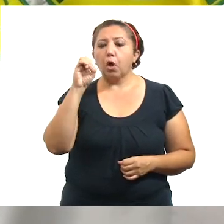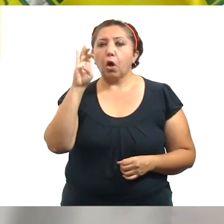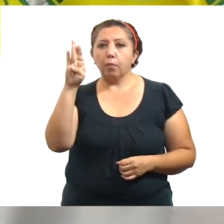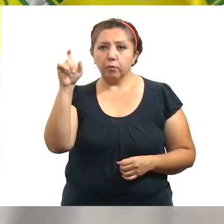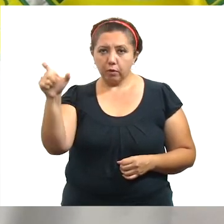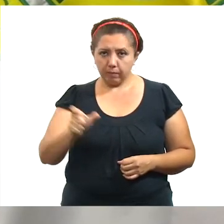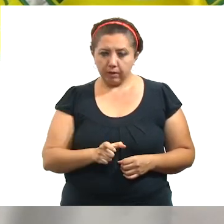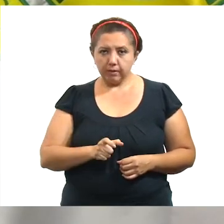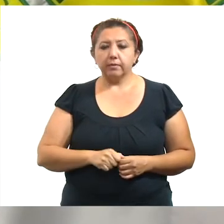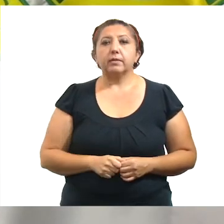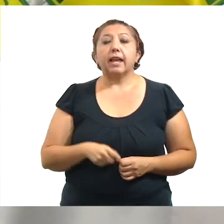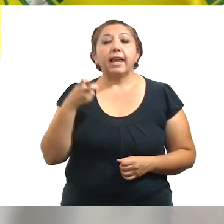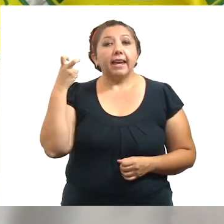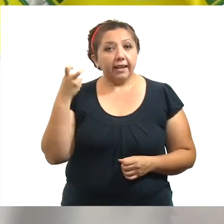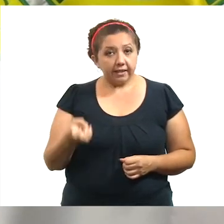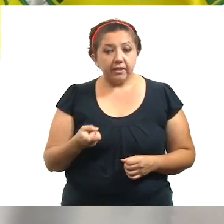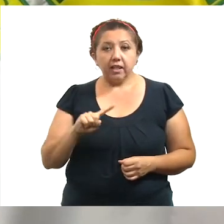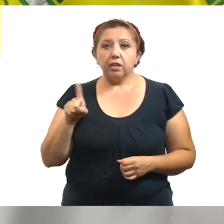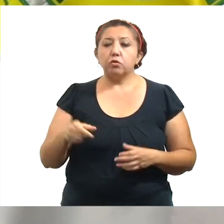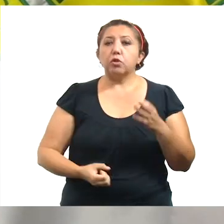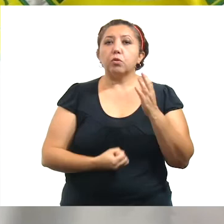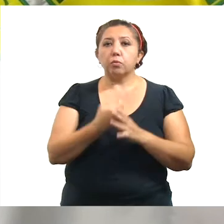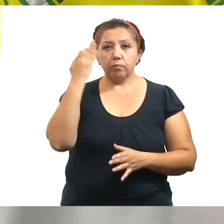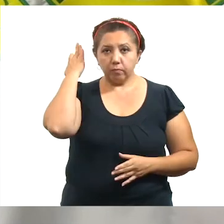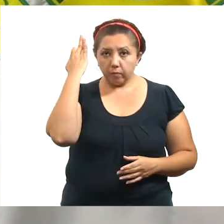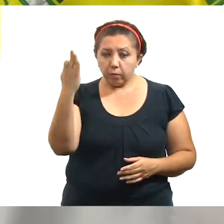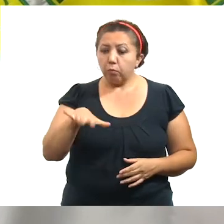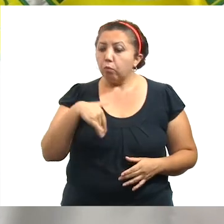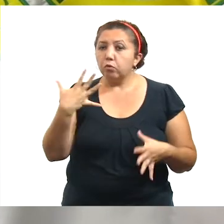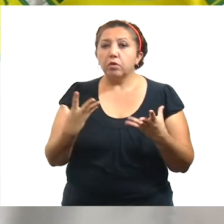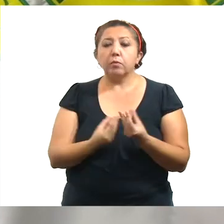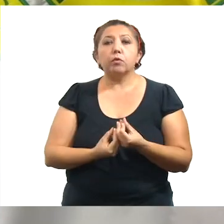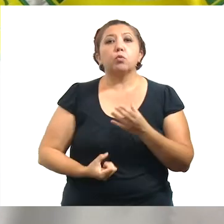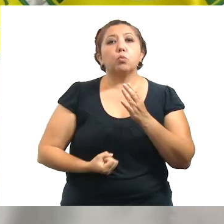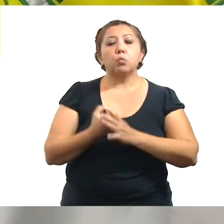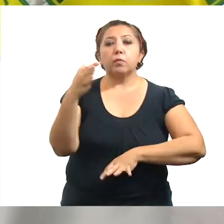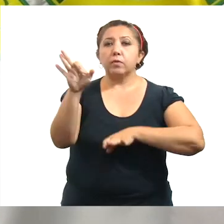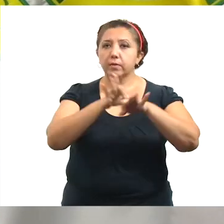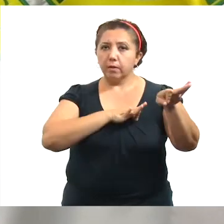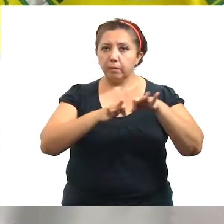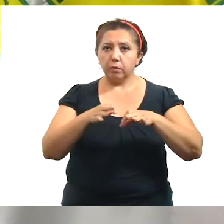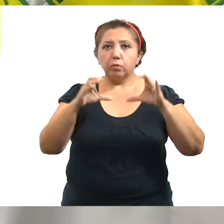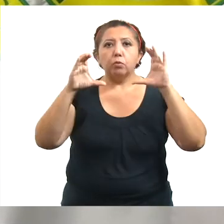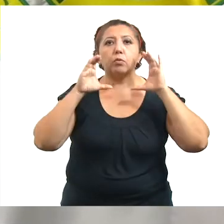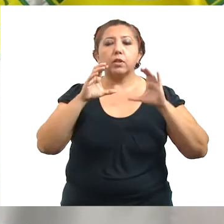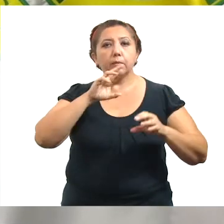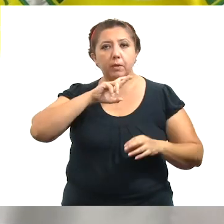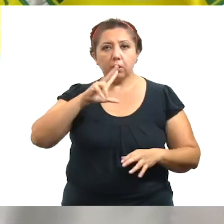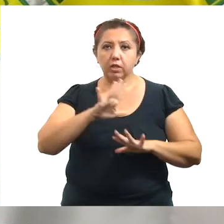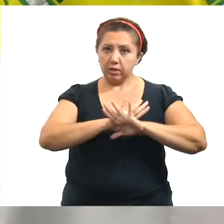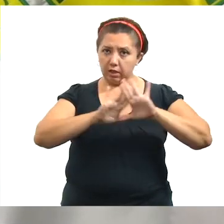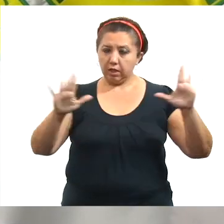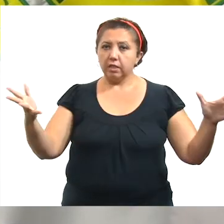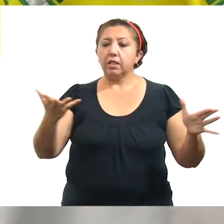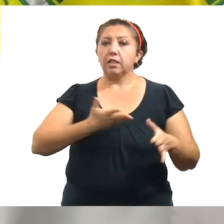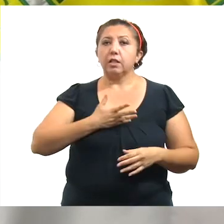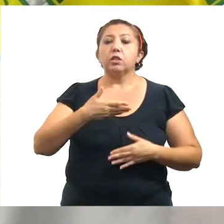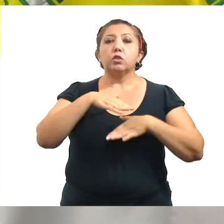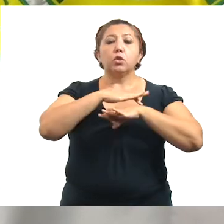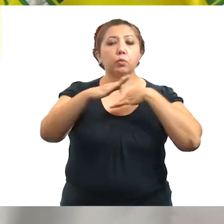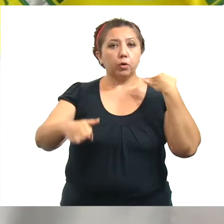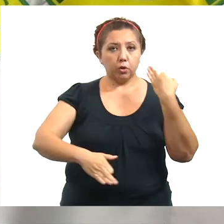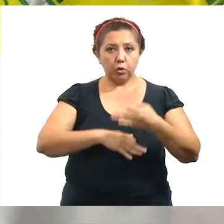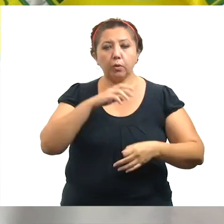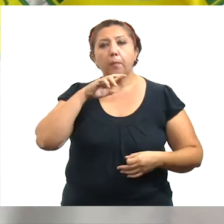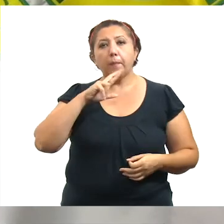.mx. Esta es una nueva etapa con la que buscamos generar nuevos empleos, proteger y mejorar los que ya se tienen, pero